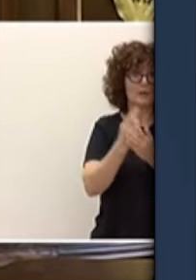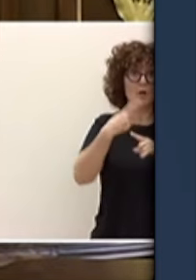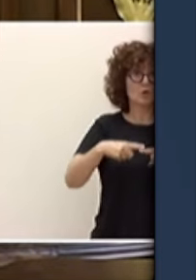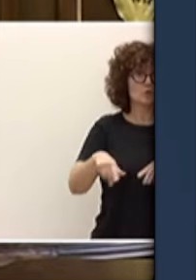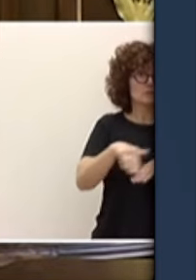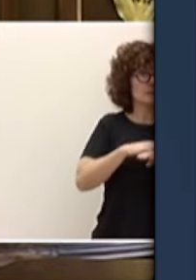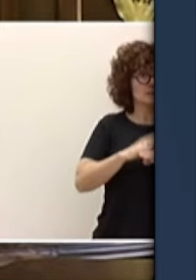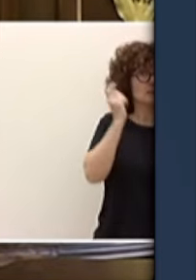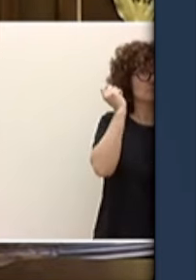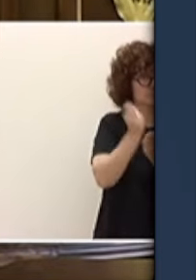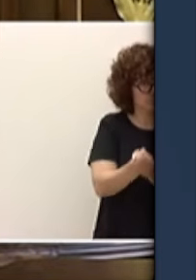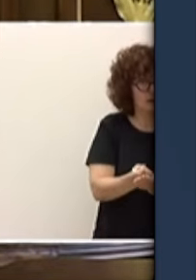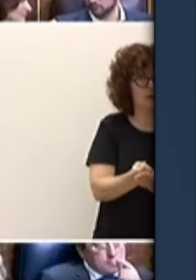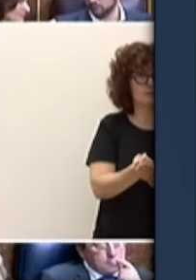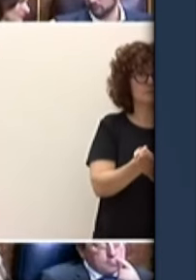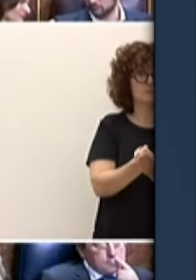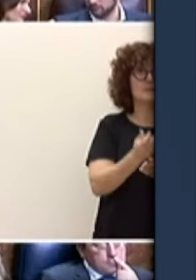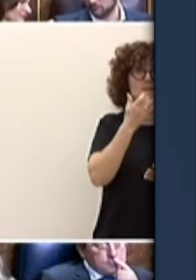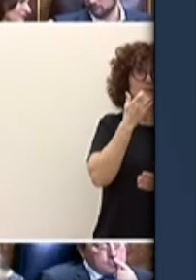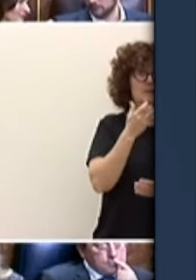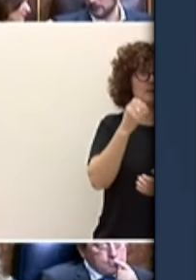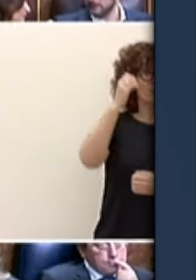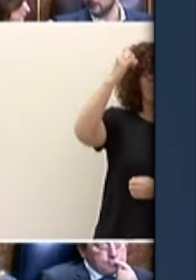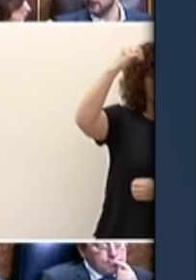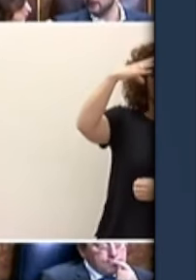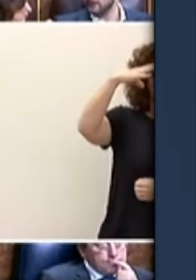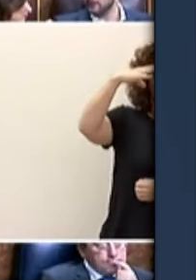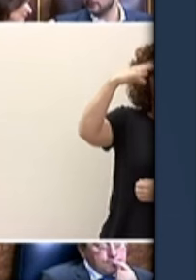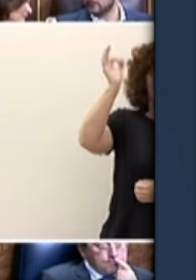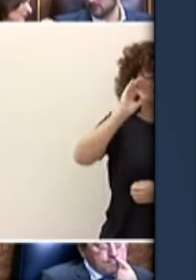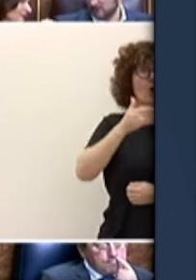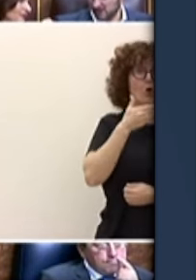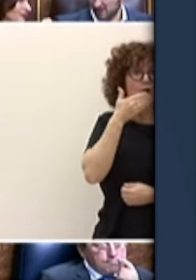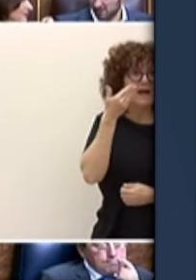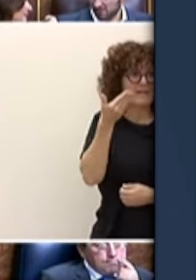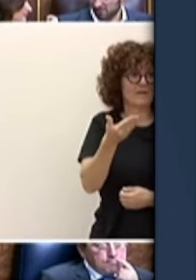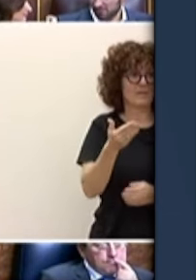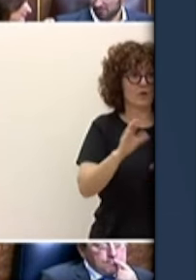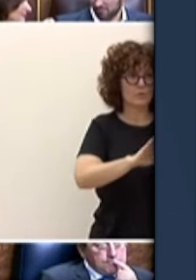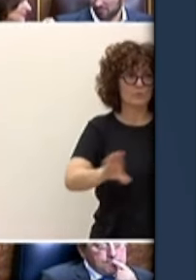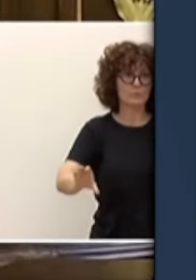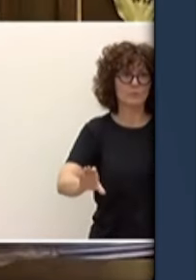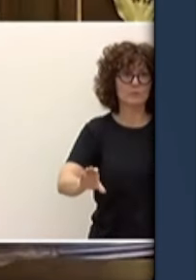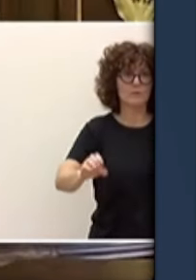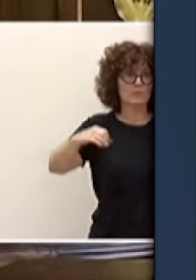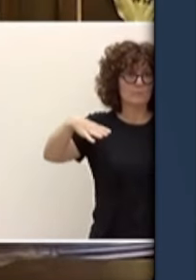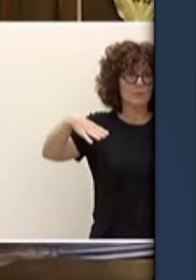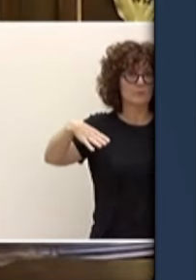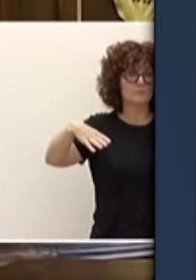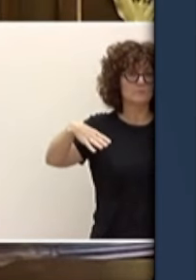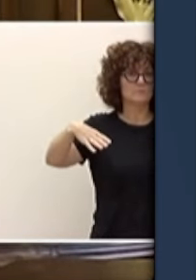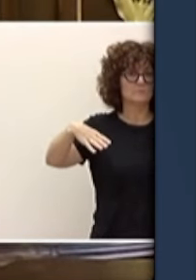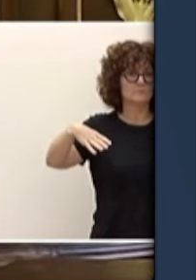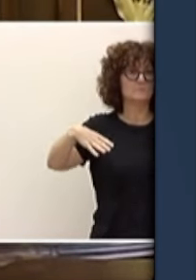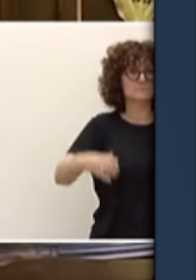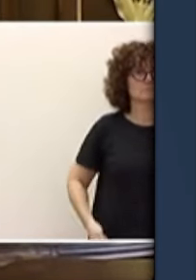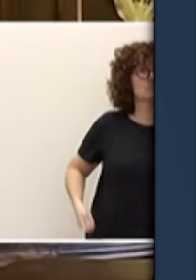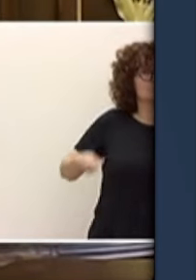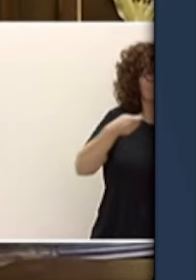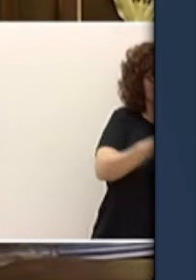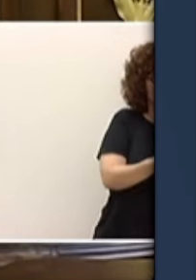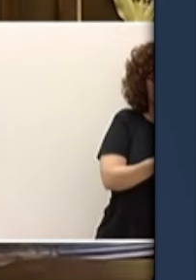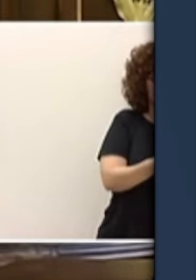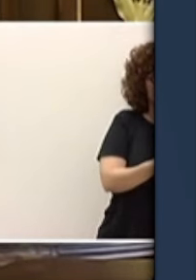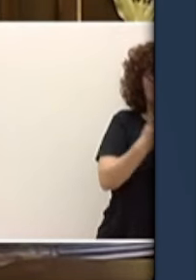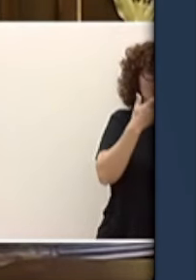pagan impuestos y que hasta por morirse si al final les ha quedado algo para su sede de heredos pagan impuestos hay que bajarlos y los que no hay que